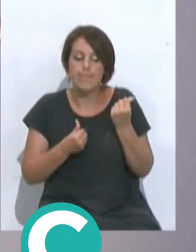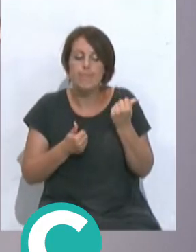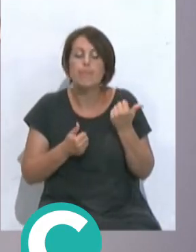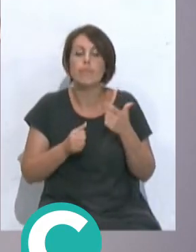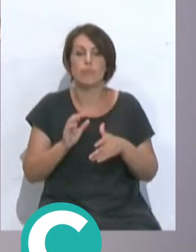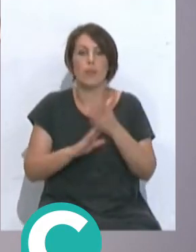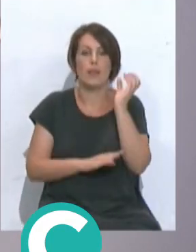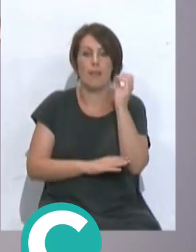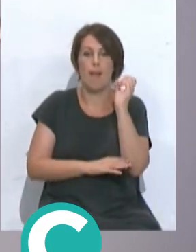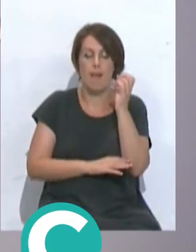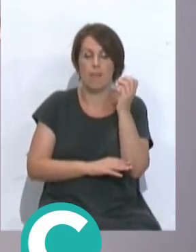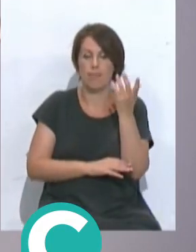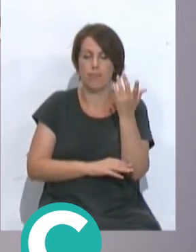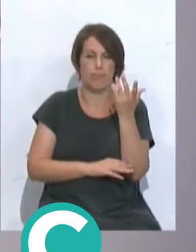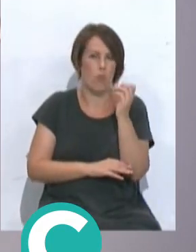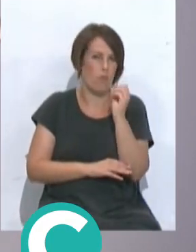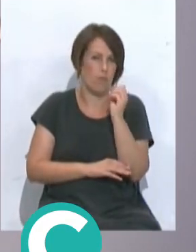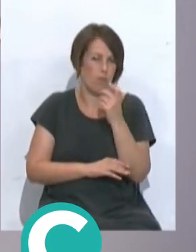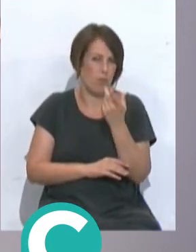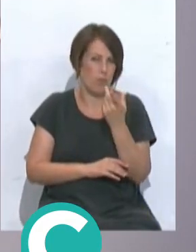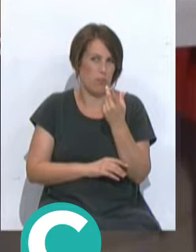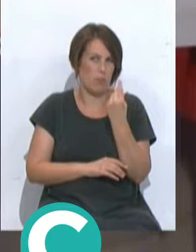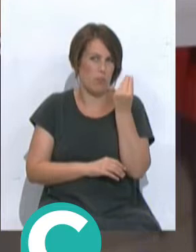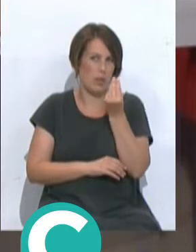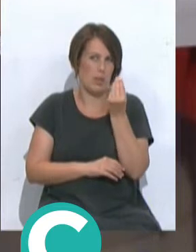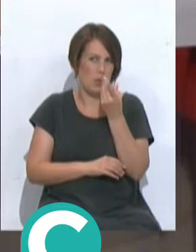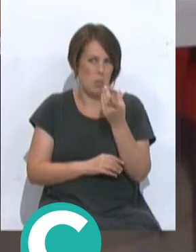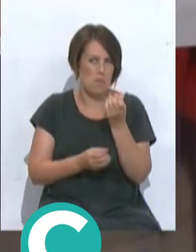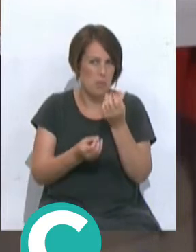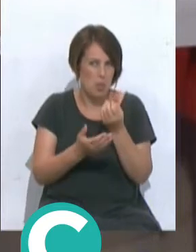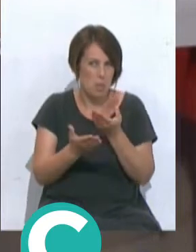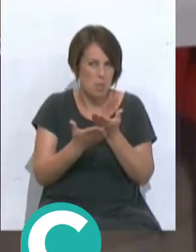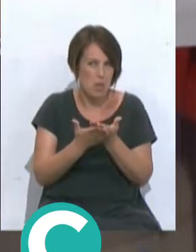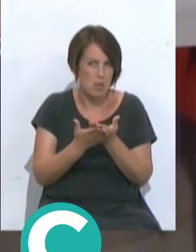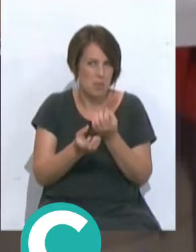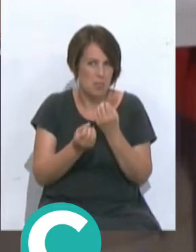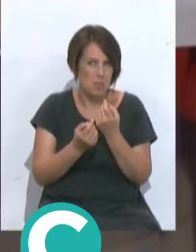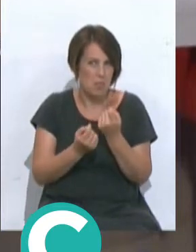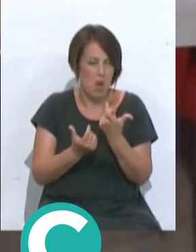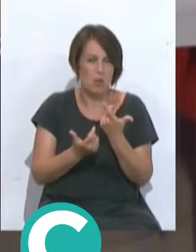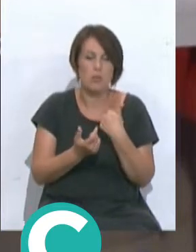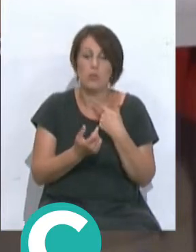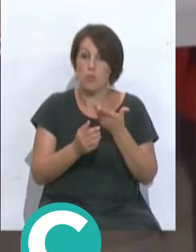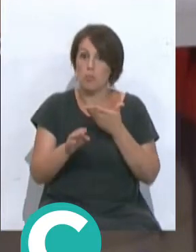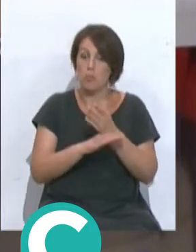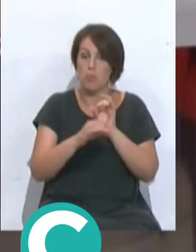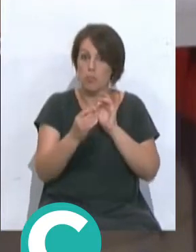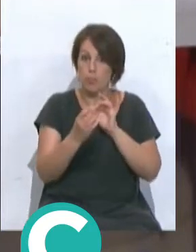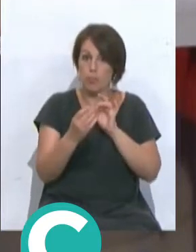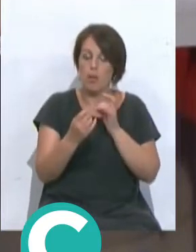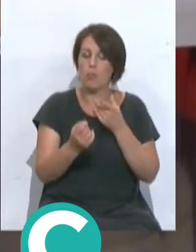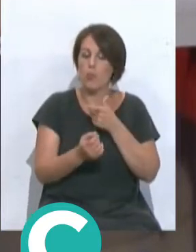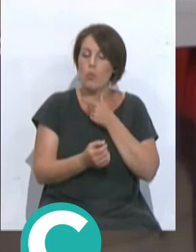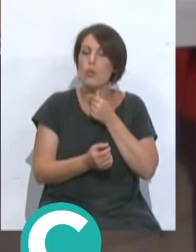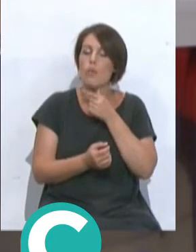a charlas de este tipo, de que no te das la información que tú reclamabas. Yo cuando voy creo, bueno, por el feedback que recibo, que